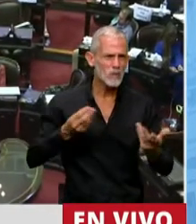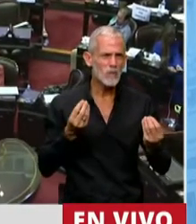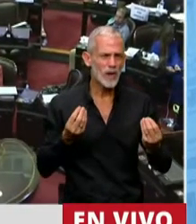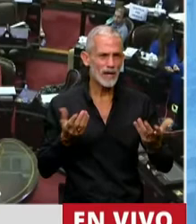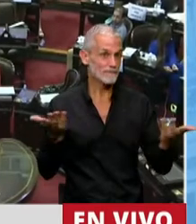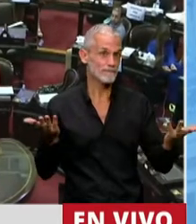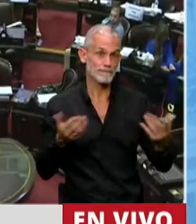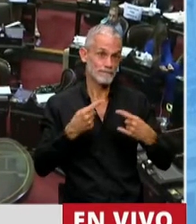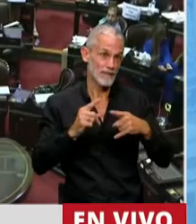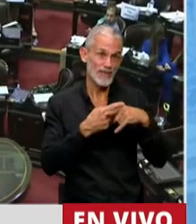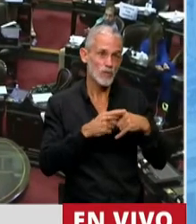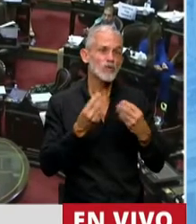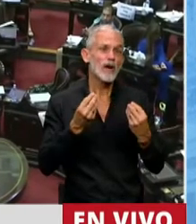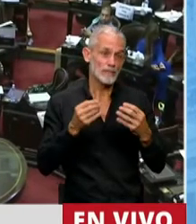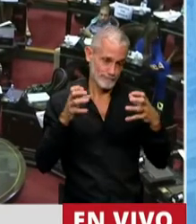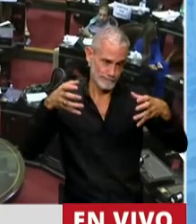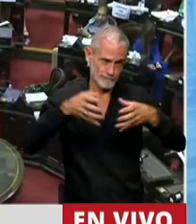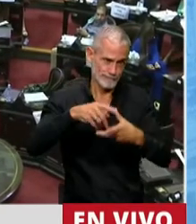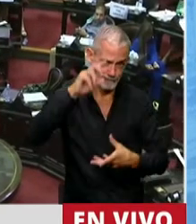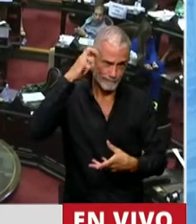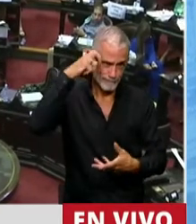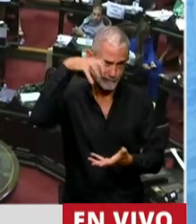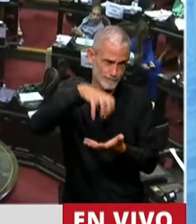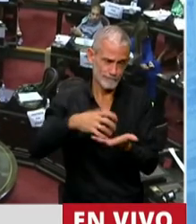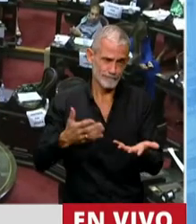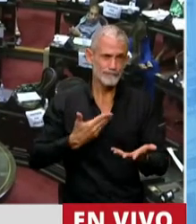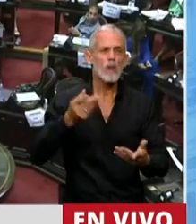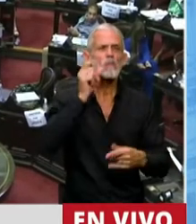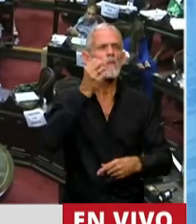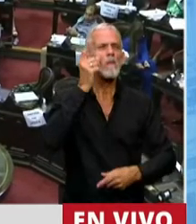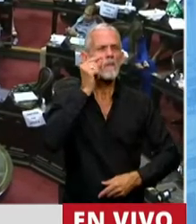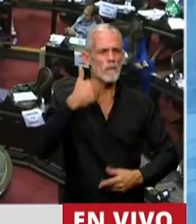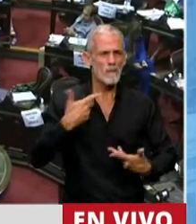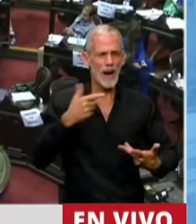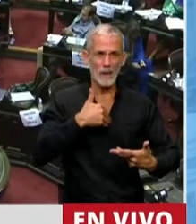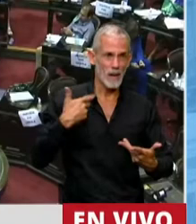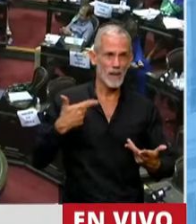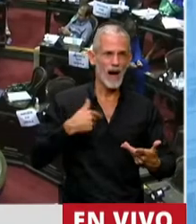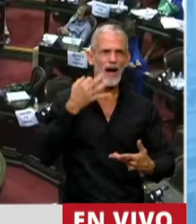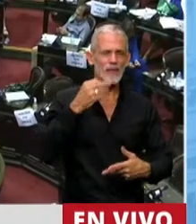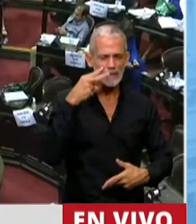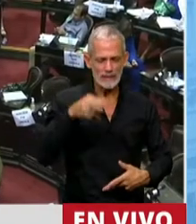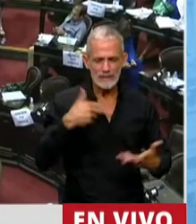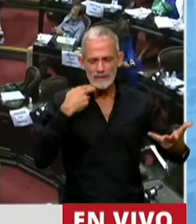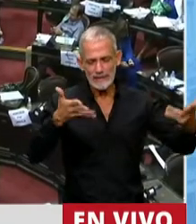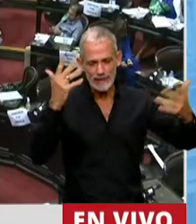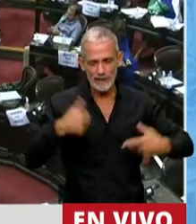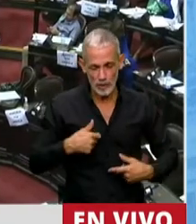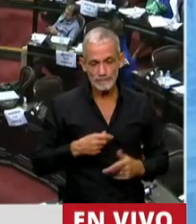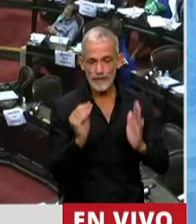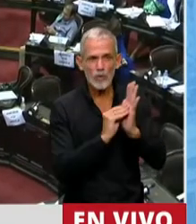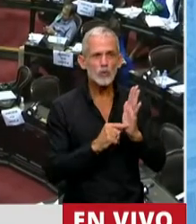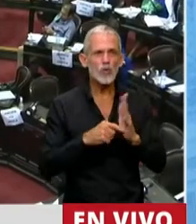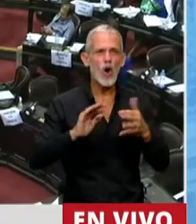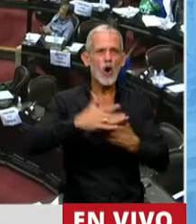son las cosas que tiene que discutir la Argentina. ¿Por qué un padre tiene que mirar a la cara a sus hijos, que hagan turno en su casa para